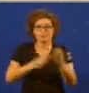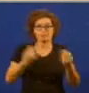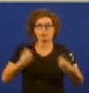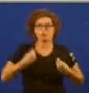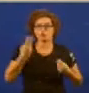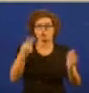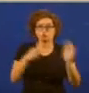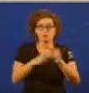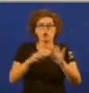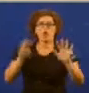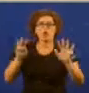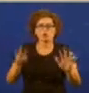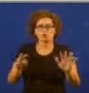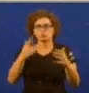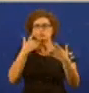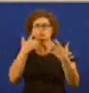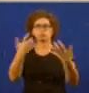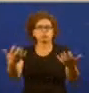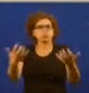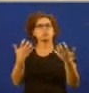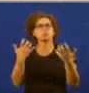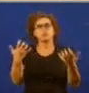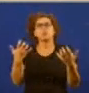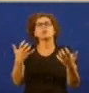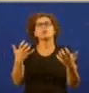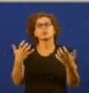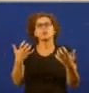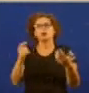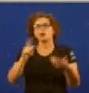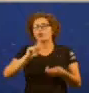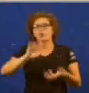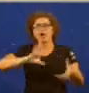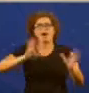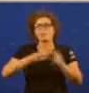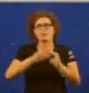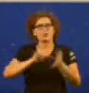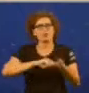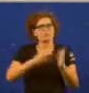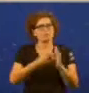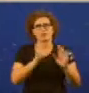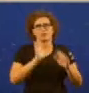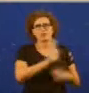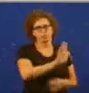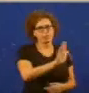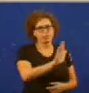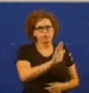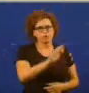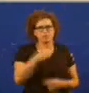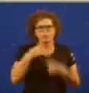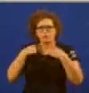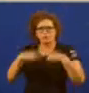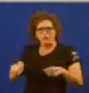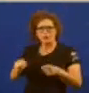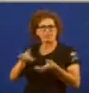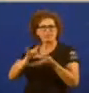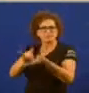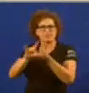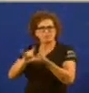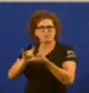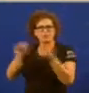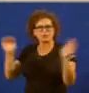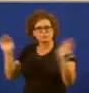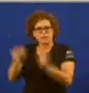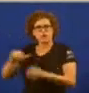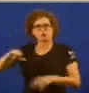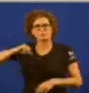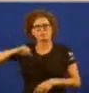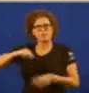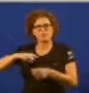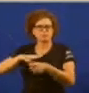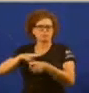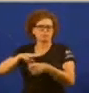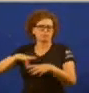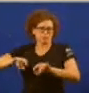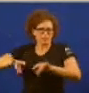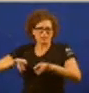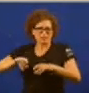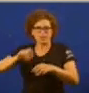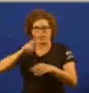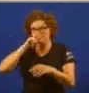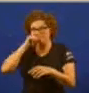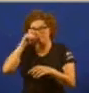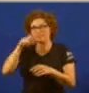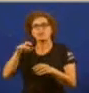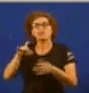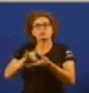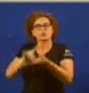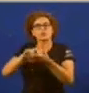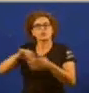evidencia unha inadecuada planificación a absoluta la inversión en Galicia baixa de mil millones